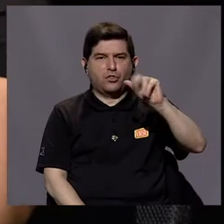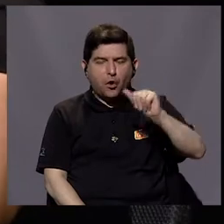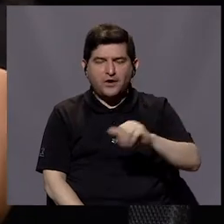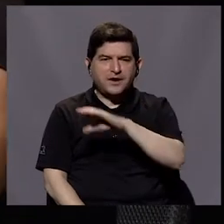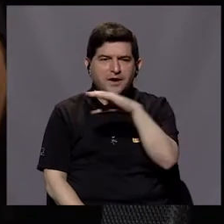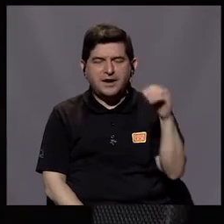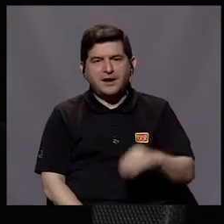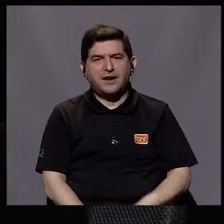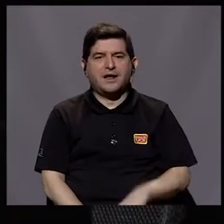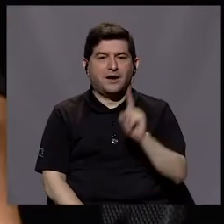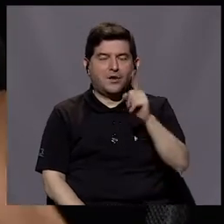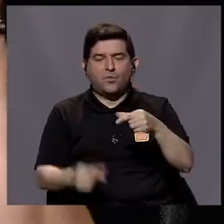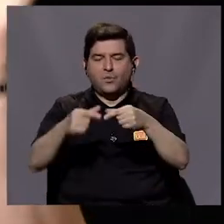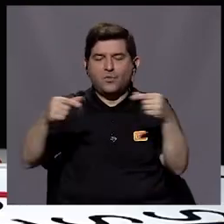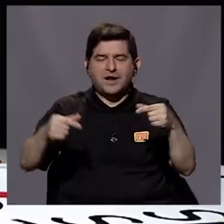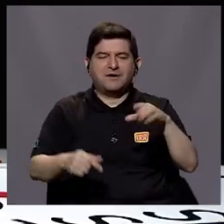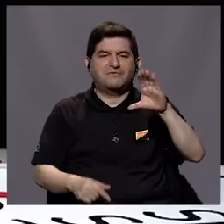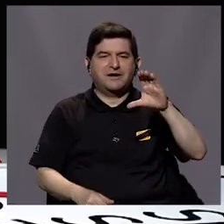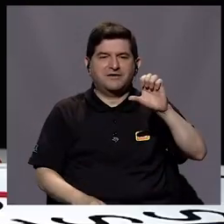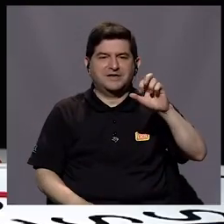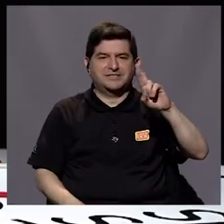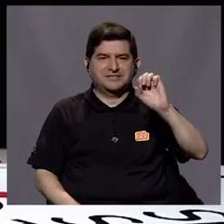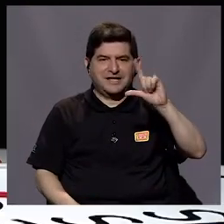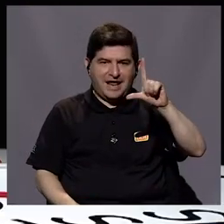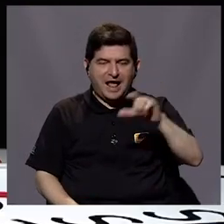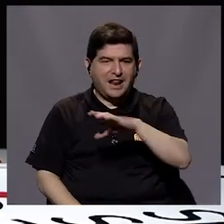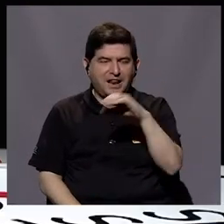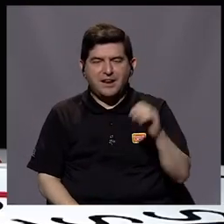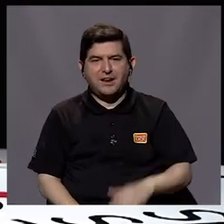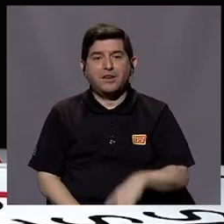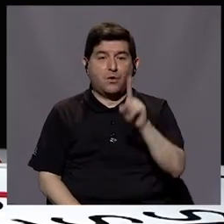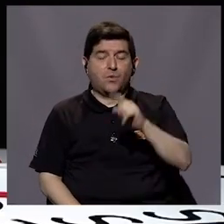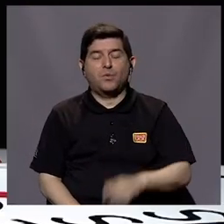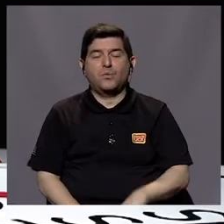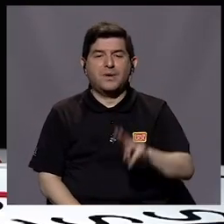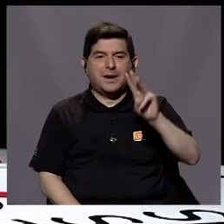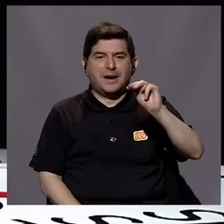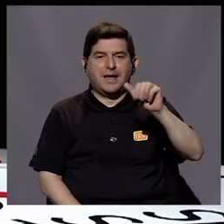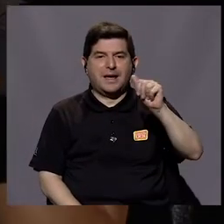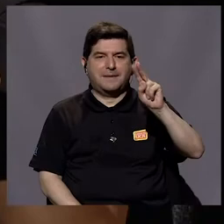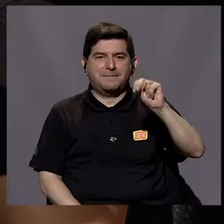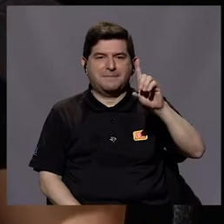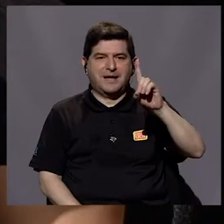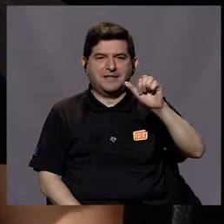se come una barra de cereal, voy a ponerlo así, o se come una mandarina.